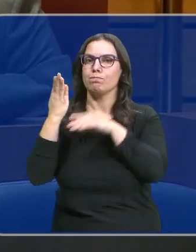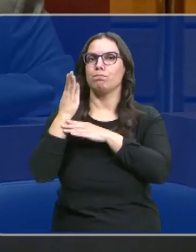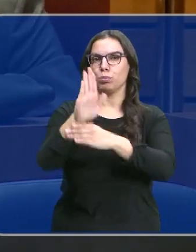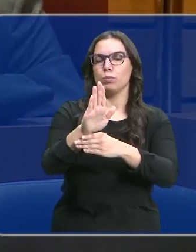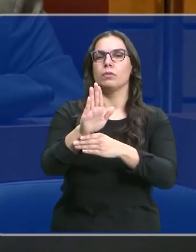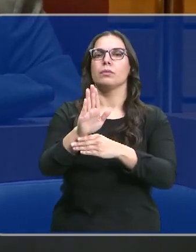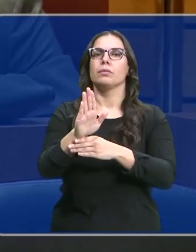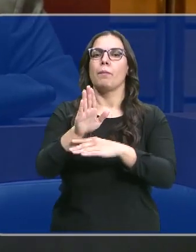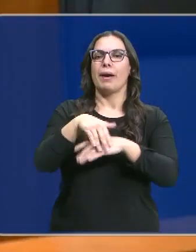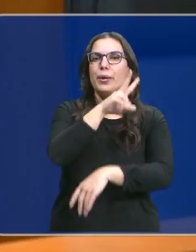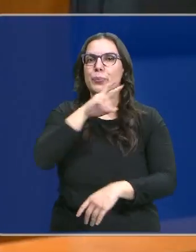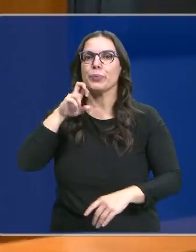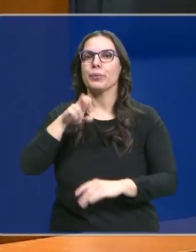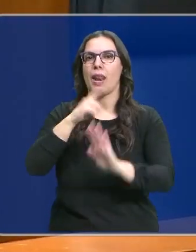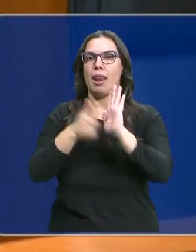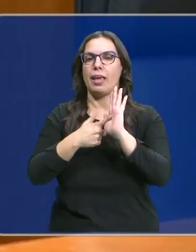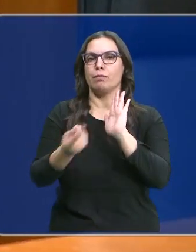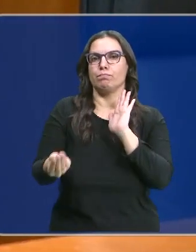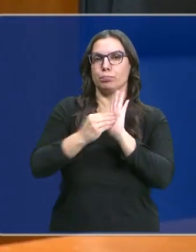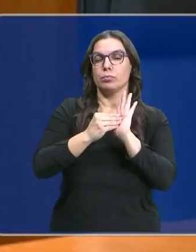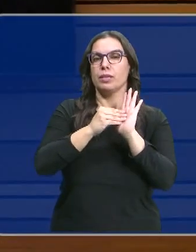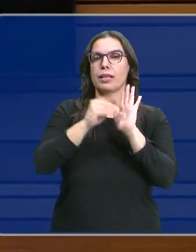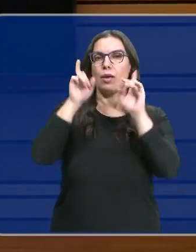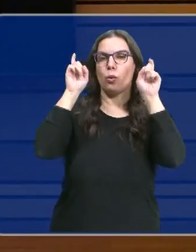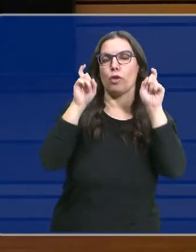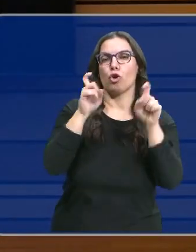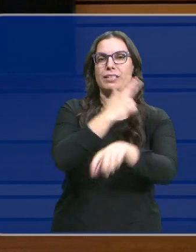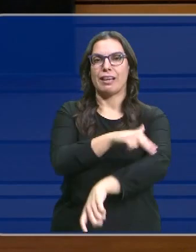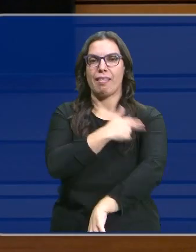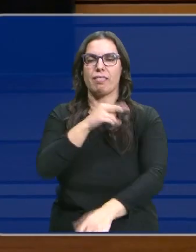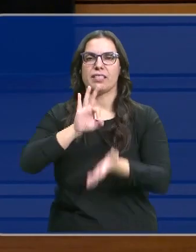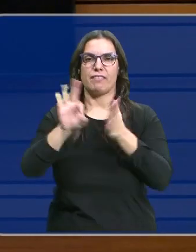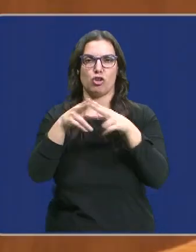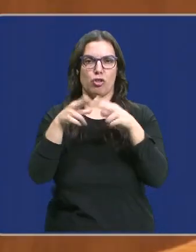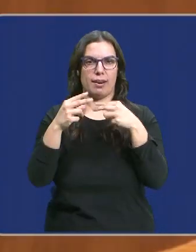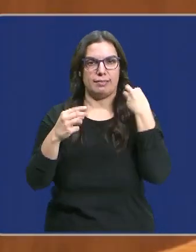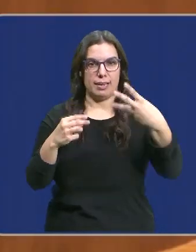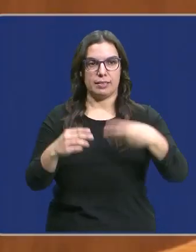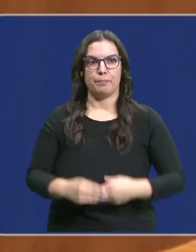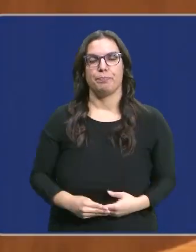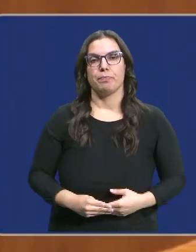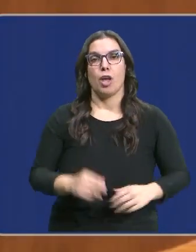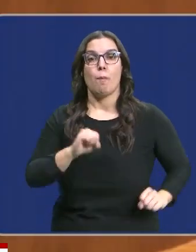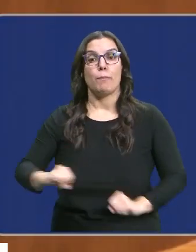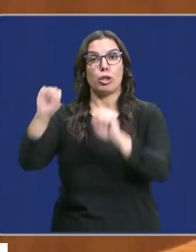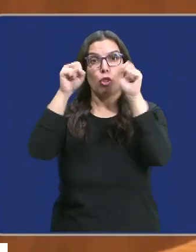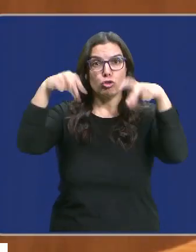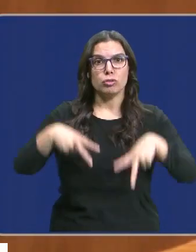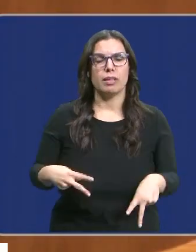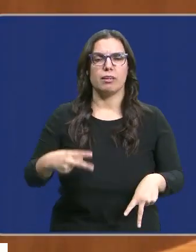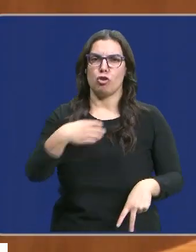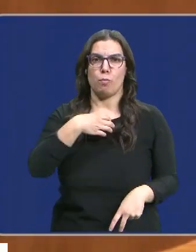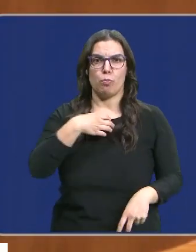Cámara la propuesta que blinda por ley la educación, la sanidad y los servicios sociales. No pueden quedar desprotegidos y expuestos